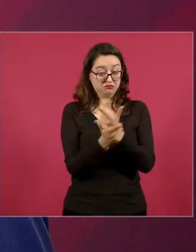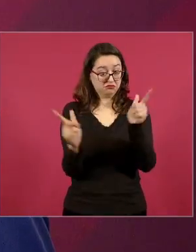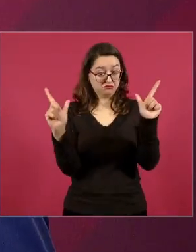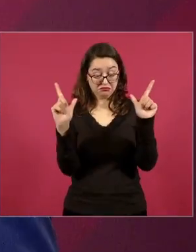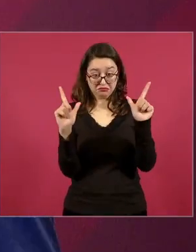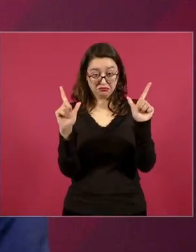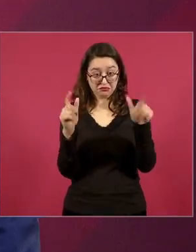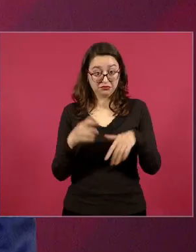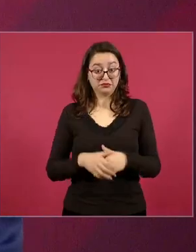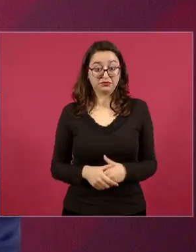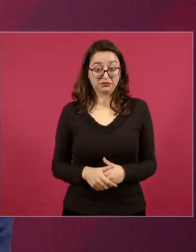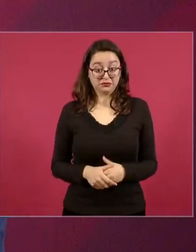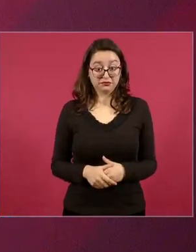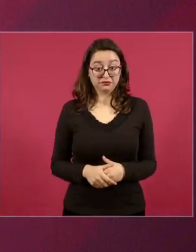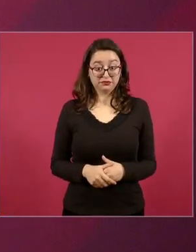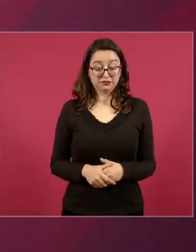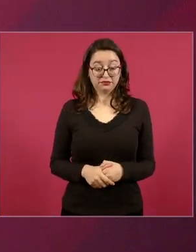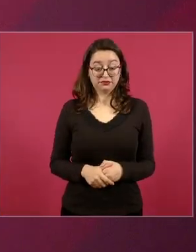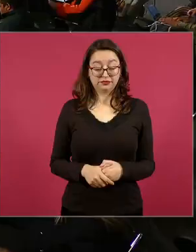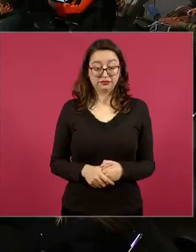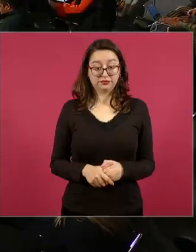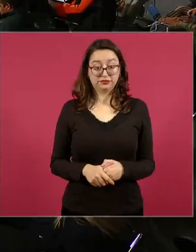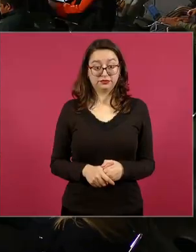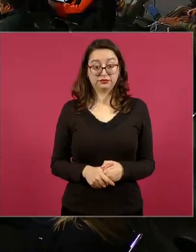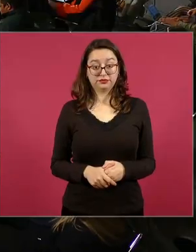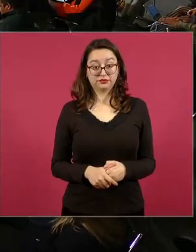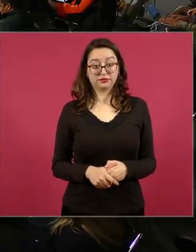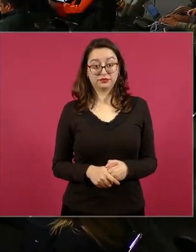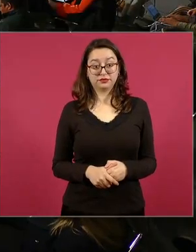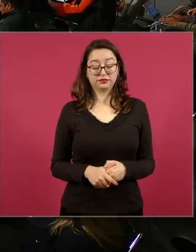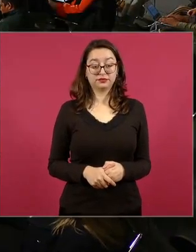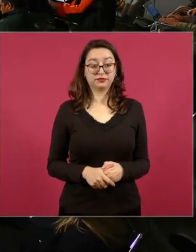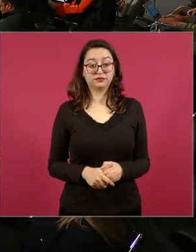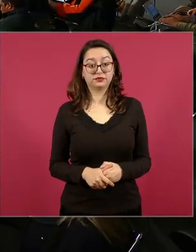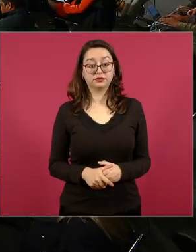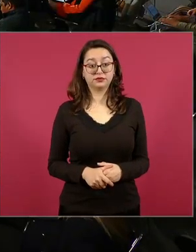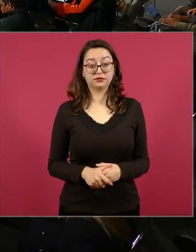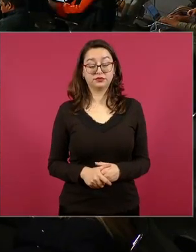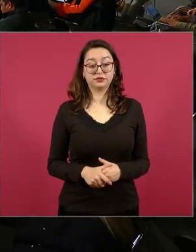porque eso fue lo que se introdujo